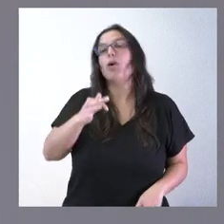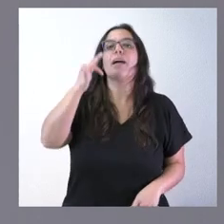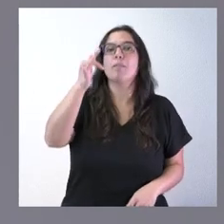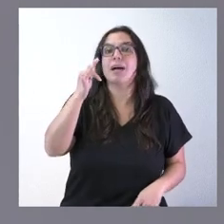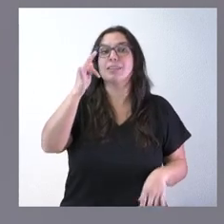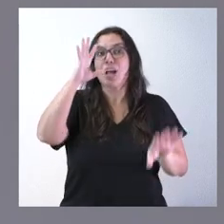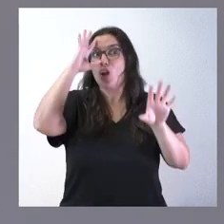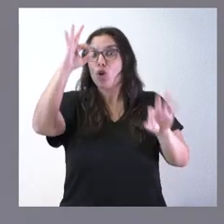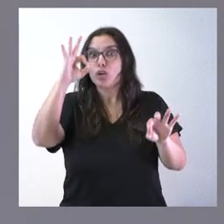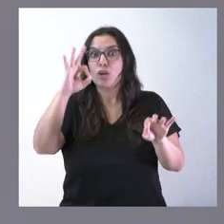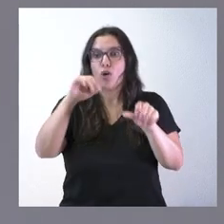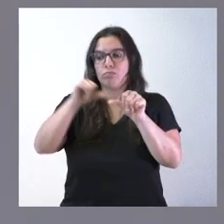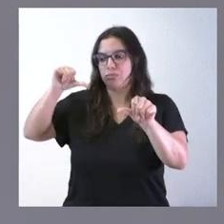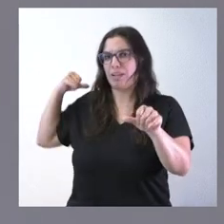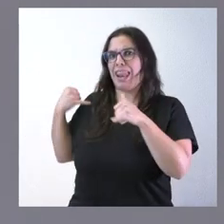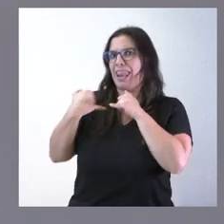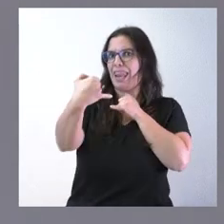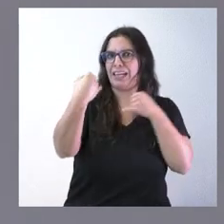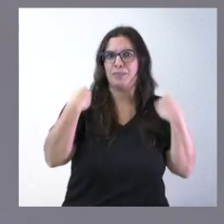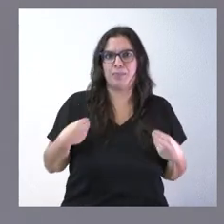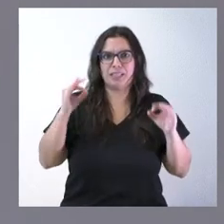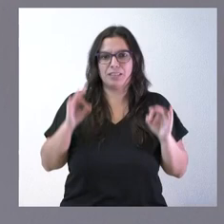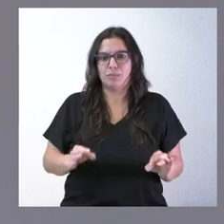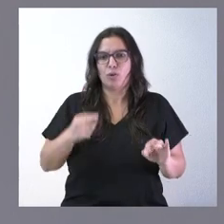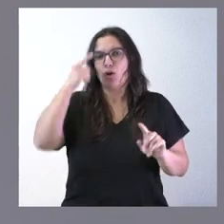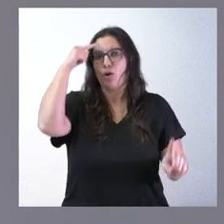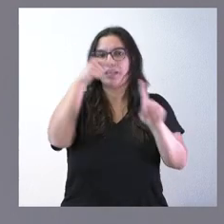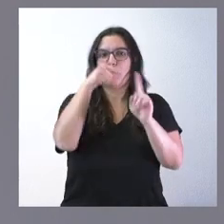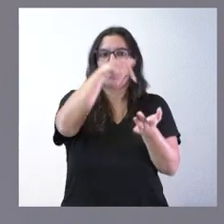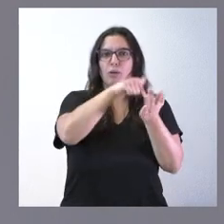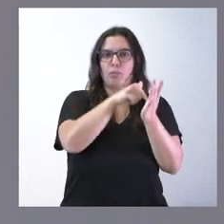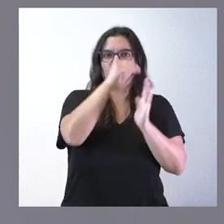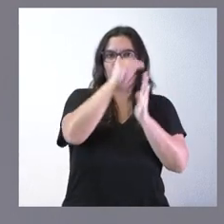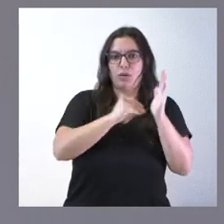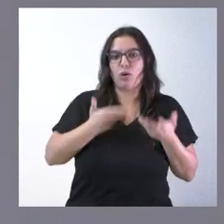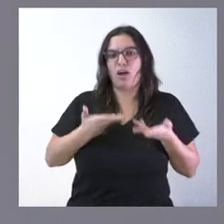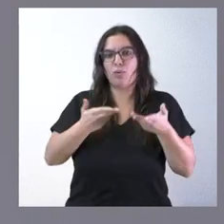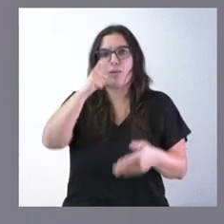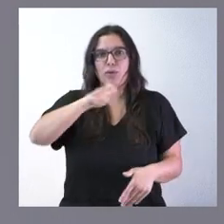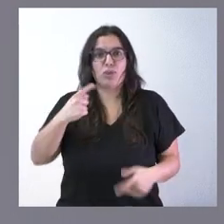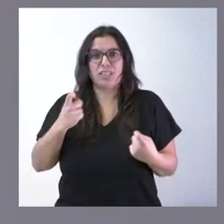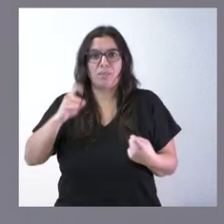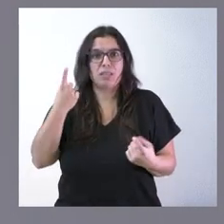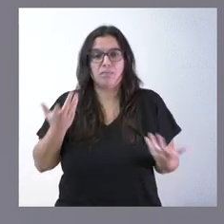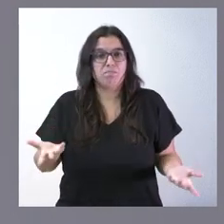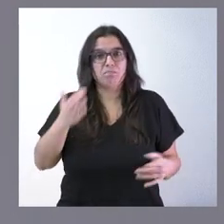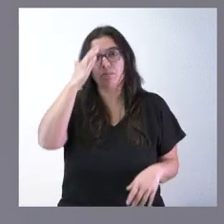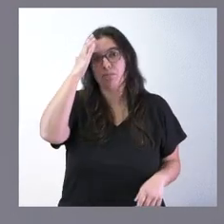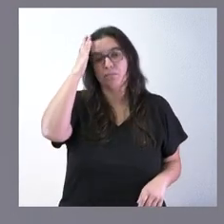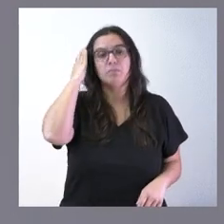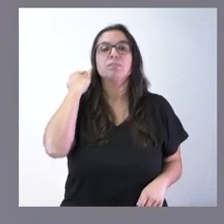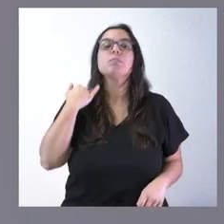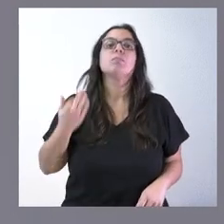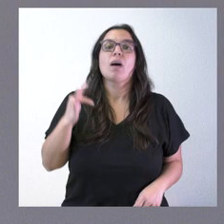hemos hecho en Castilla y León que es la idea de bajar impuestos y de ayudar a las personas que más lo necesitan y en este caso somos muy